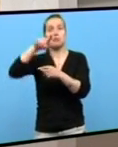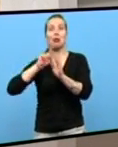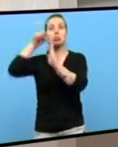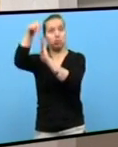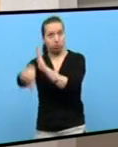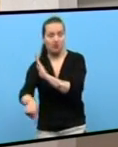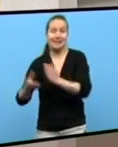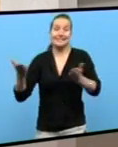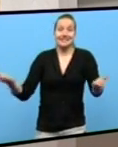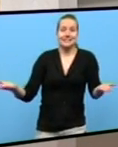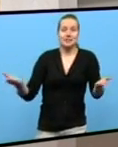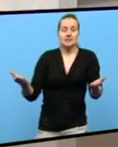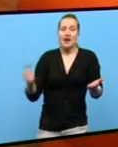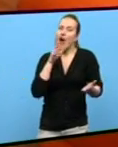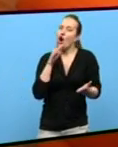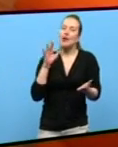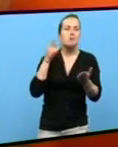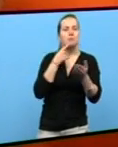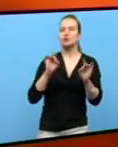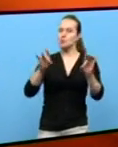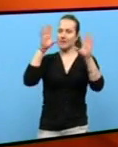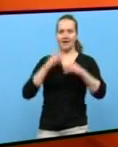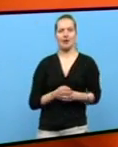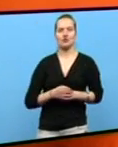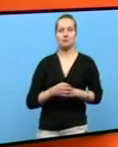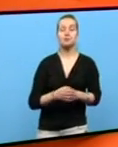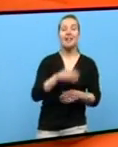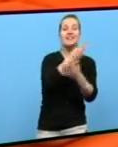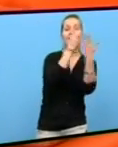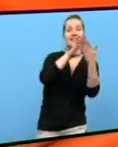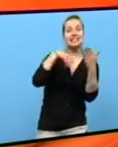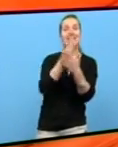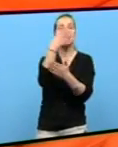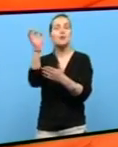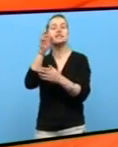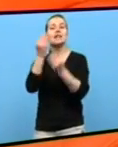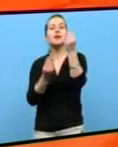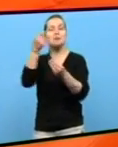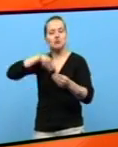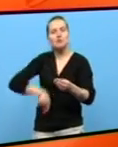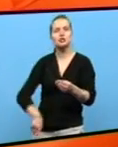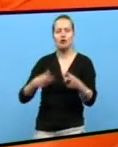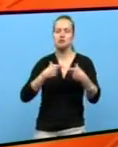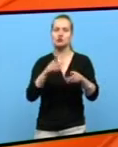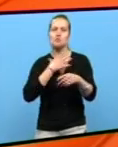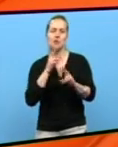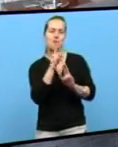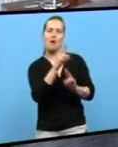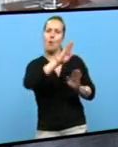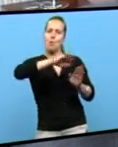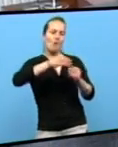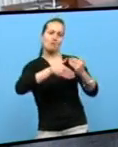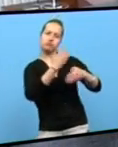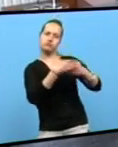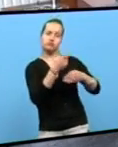estamos nun momento moi delicados En Lugo, do 17 ao 20 de maio, os profesionais do sector poderán ver as últimas tendencias en mobles,